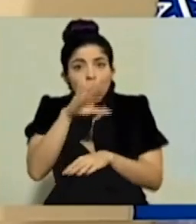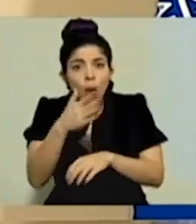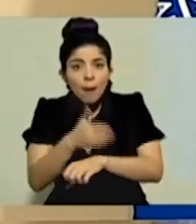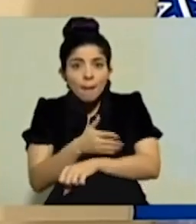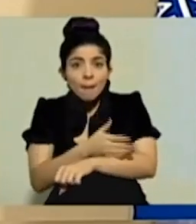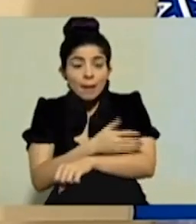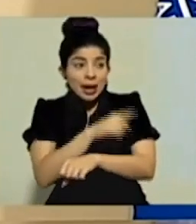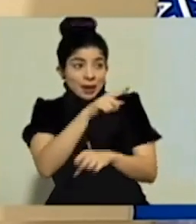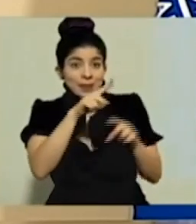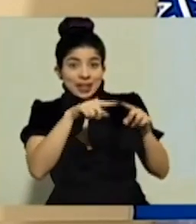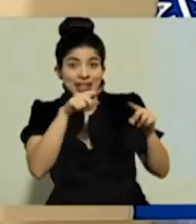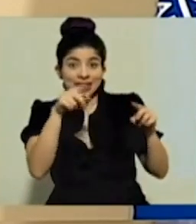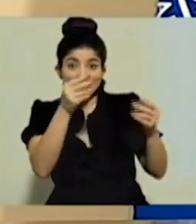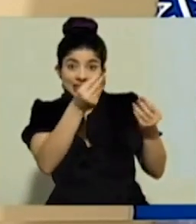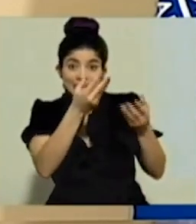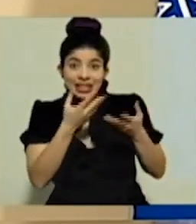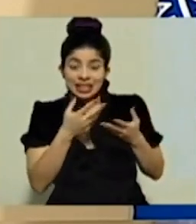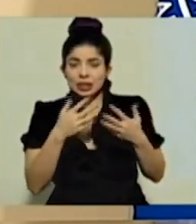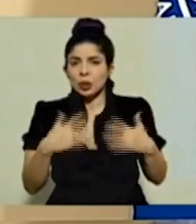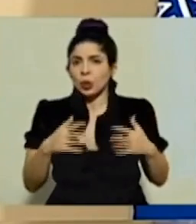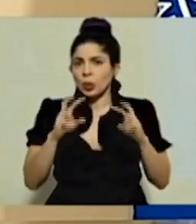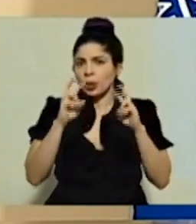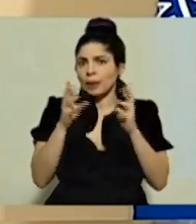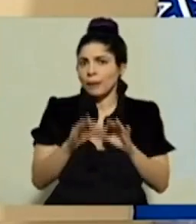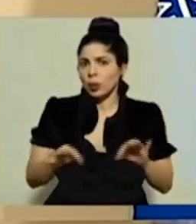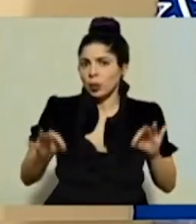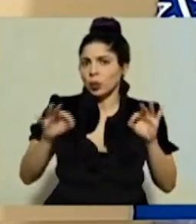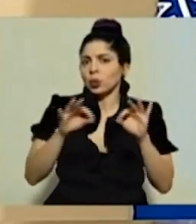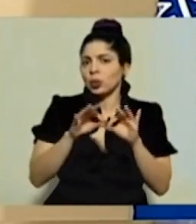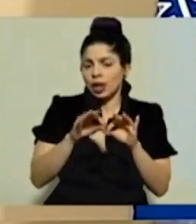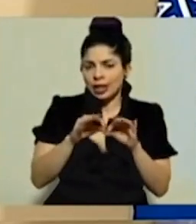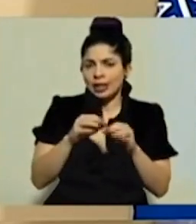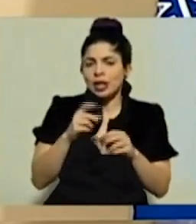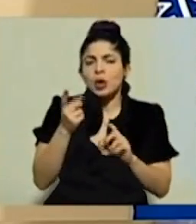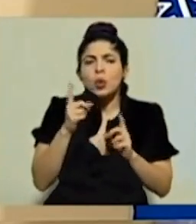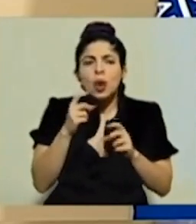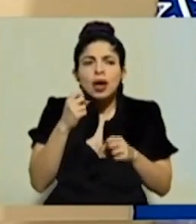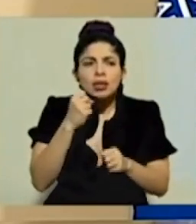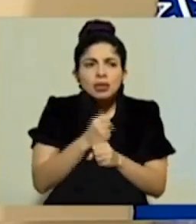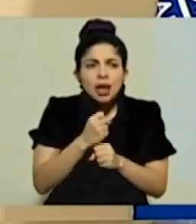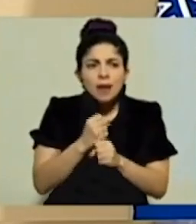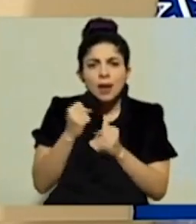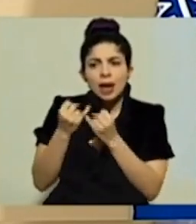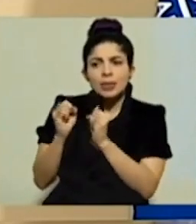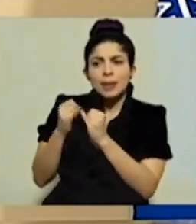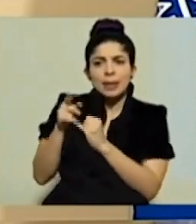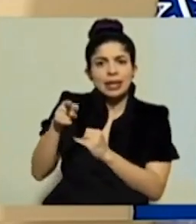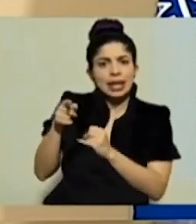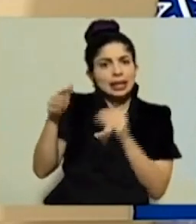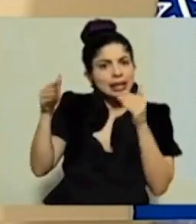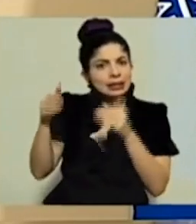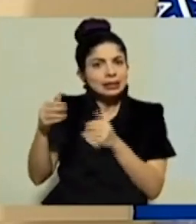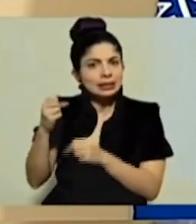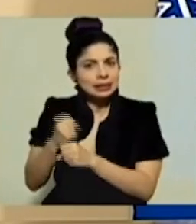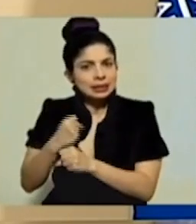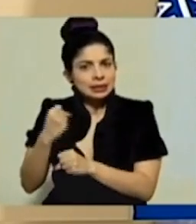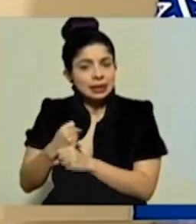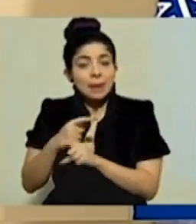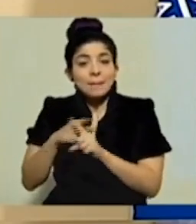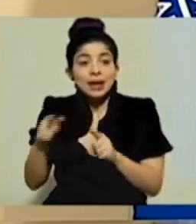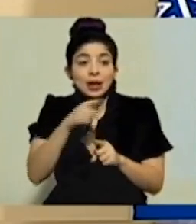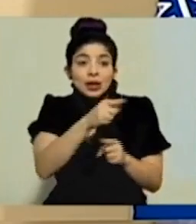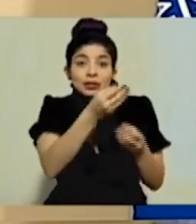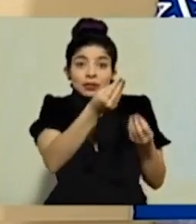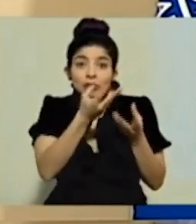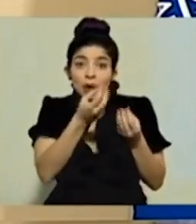estadísticas nos dicen algunos temas importantes como el trabajo particular que tenemos que hacer con los profesionales independientes, pero precisamente son los